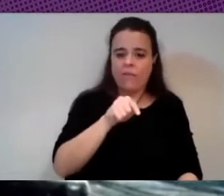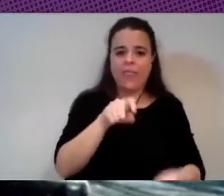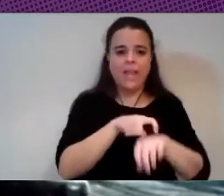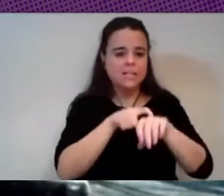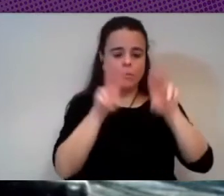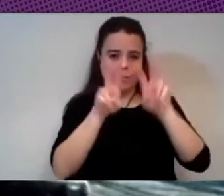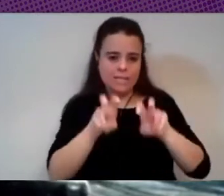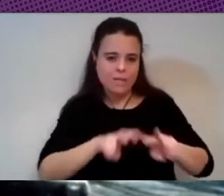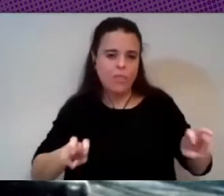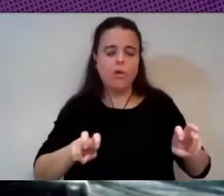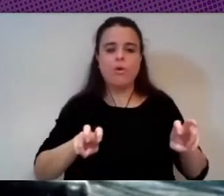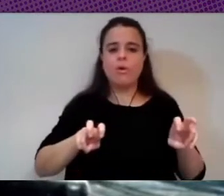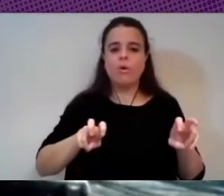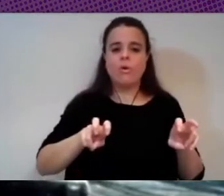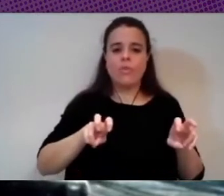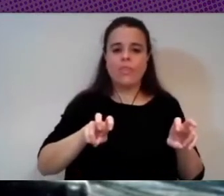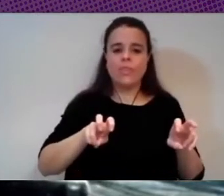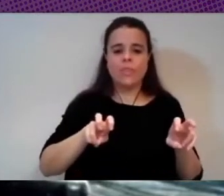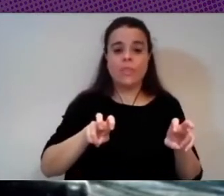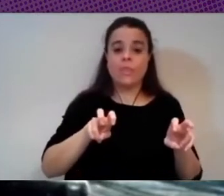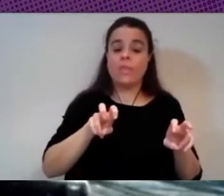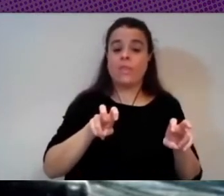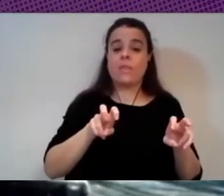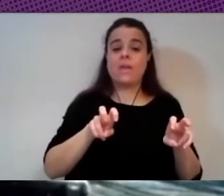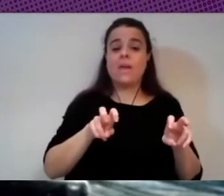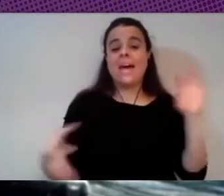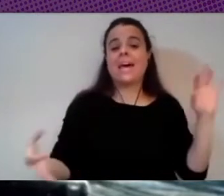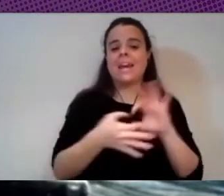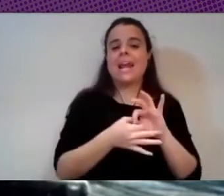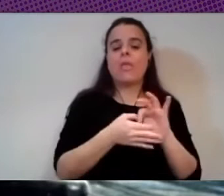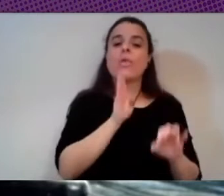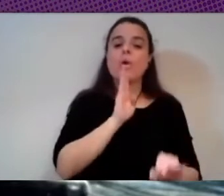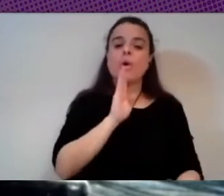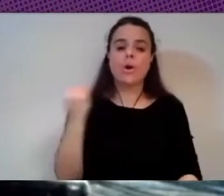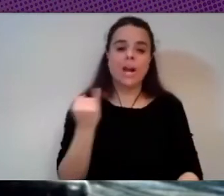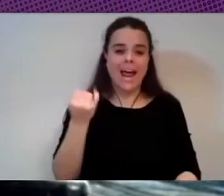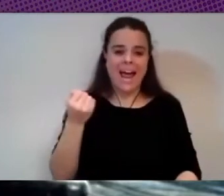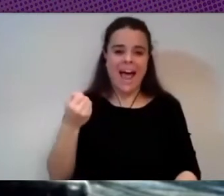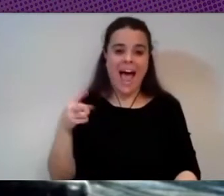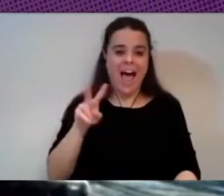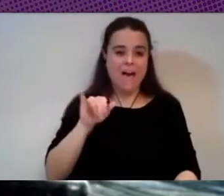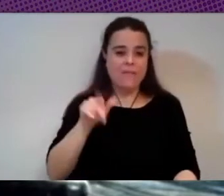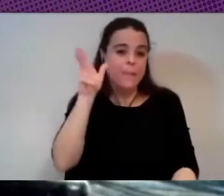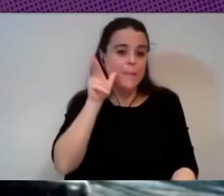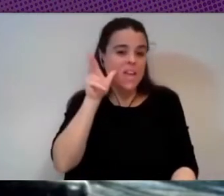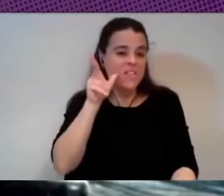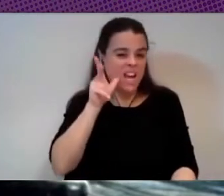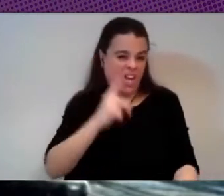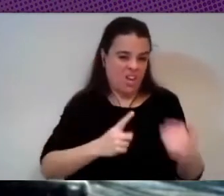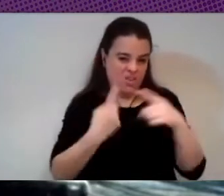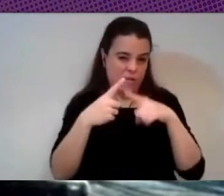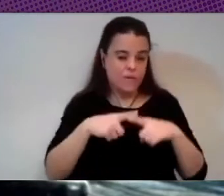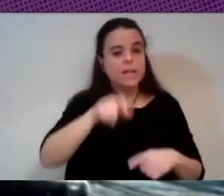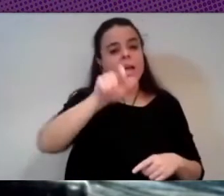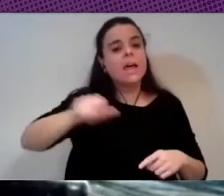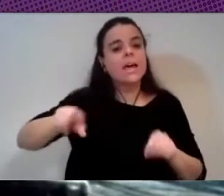investigaciones y estos tipos de entradas en relación que lo decía Javi de diferentes privilegios de gente que participa también en estos tipos o